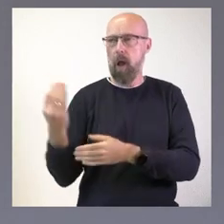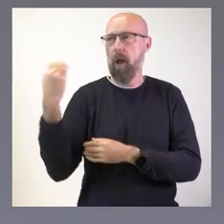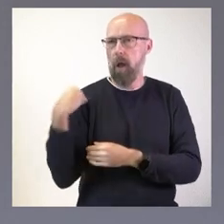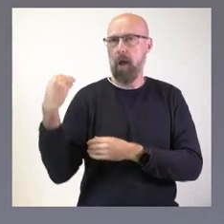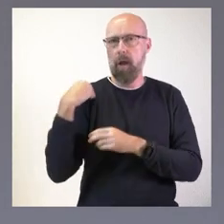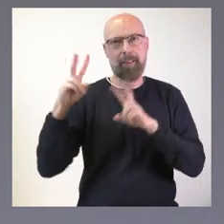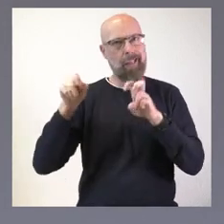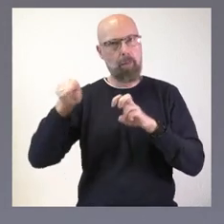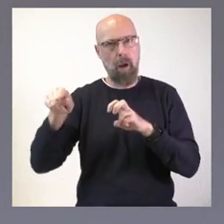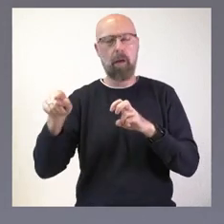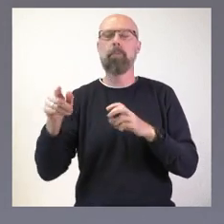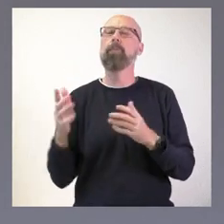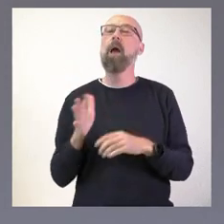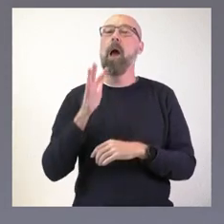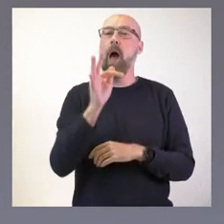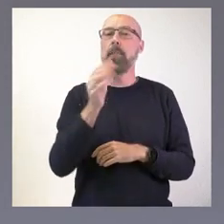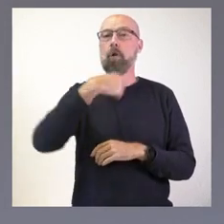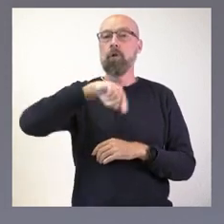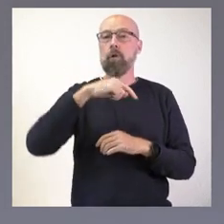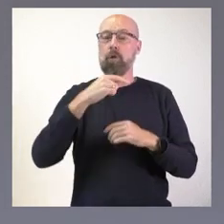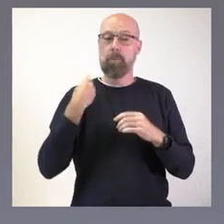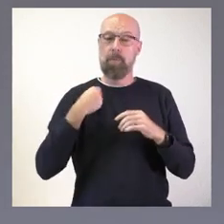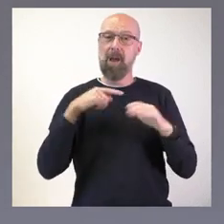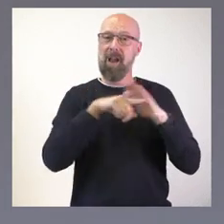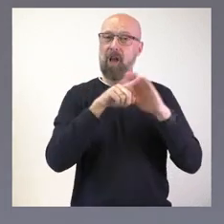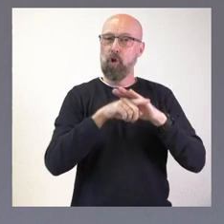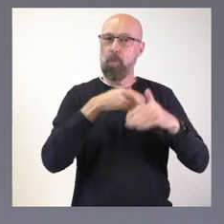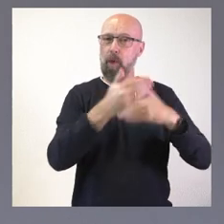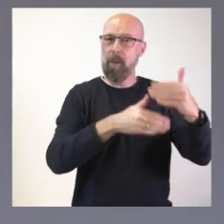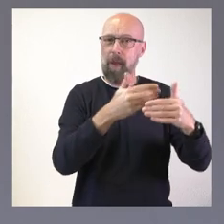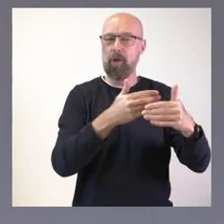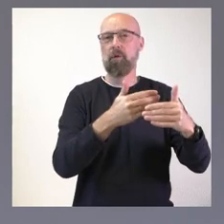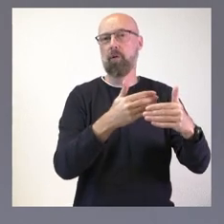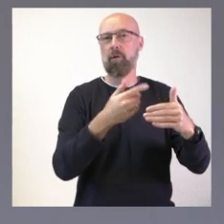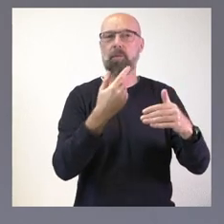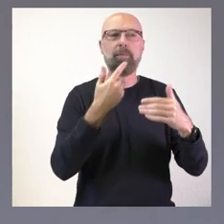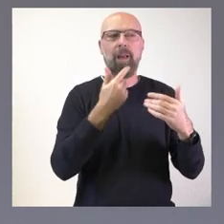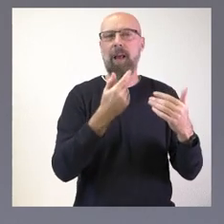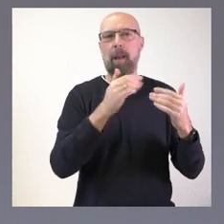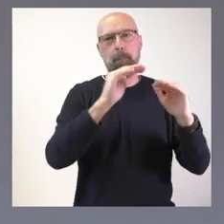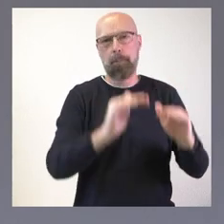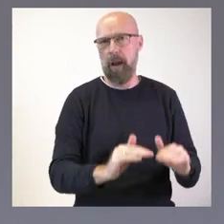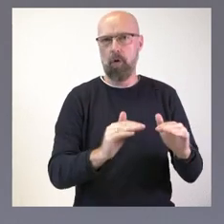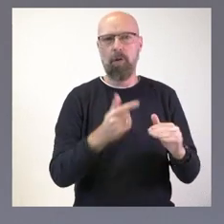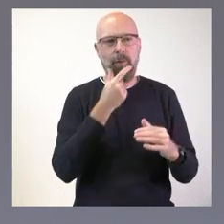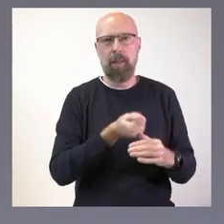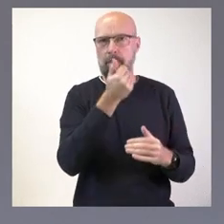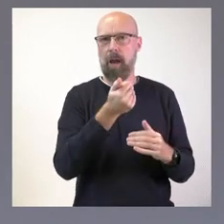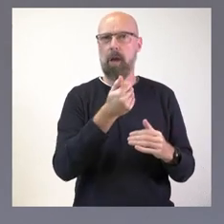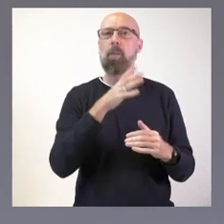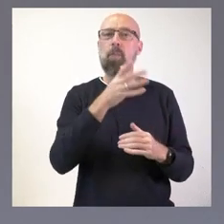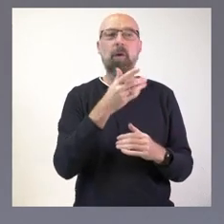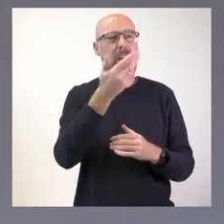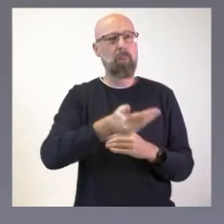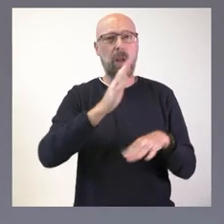vamos a tratar de reducir los procedimientos y mejorar todos los procesos. ¿Por qué? Porque es fundamental para los ciudadanos, no solo para las